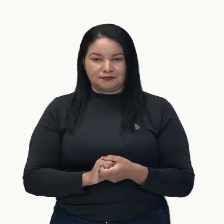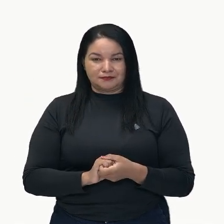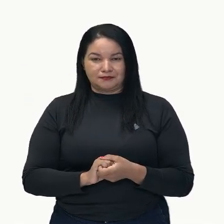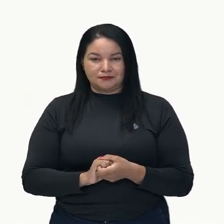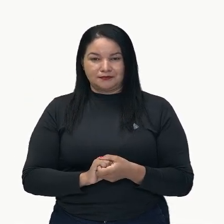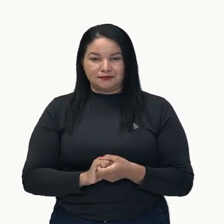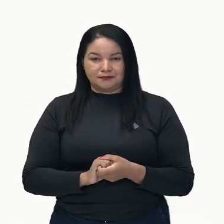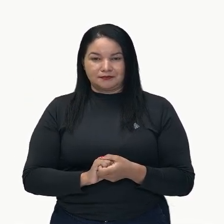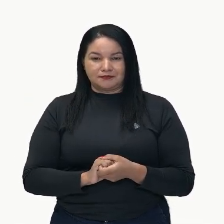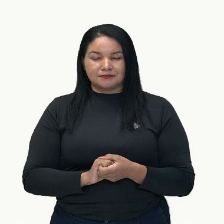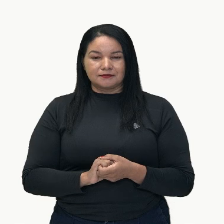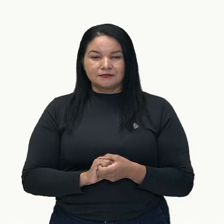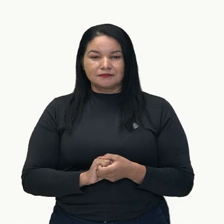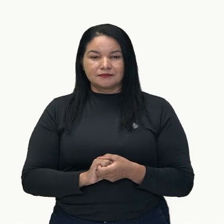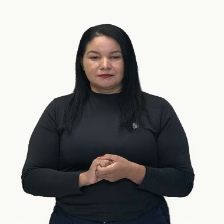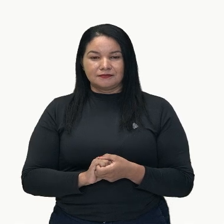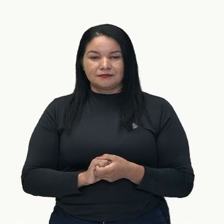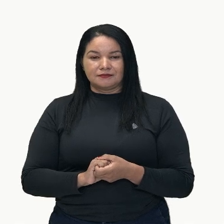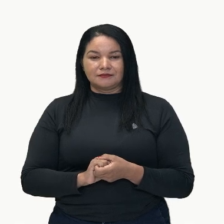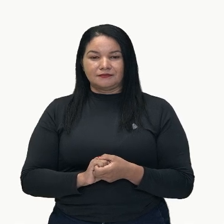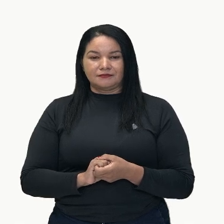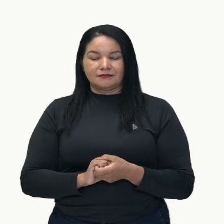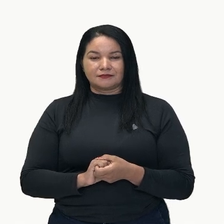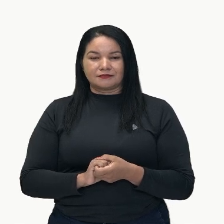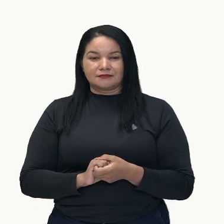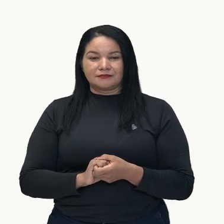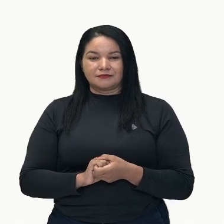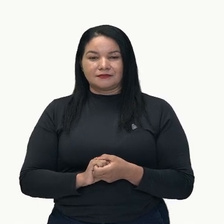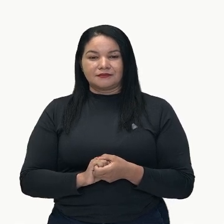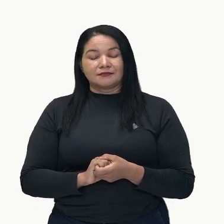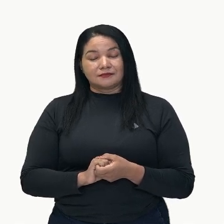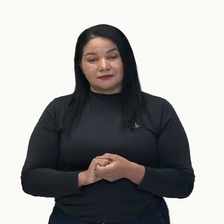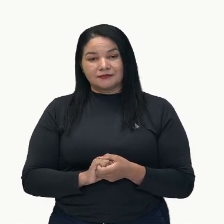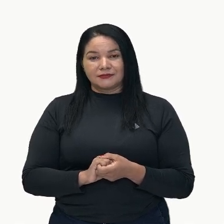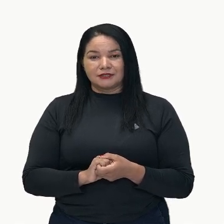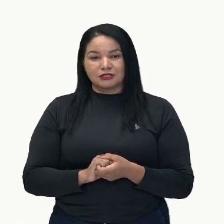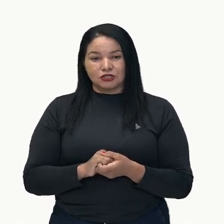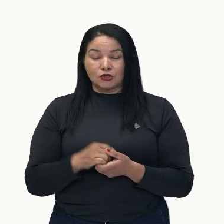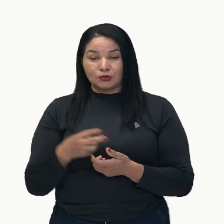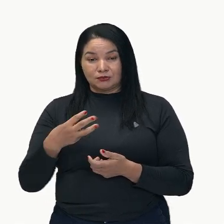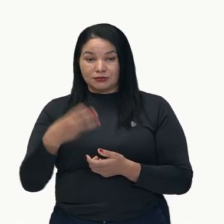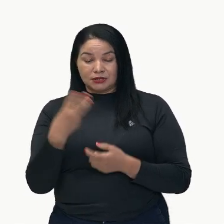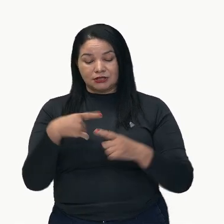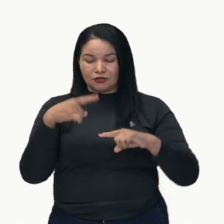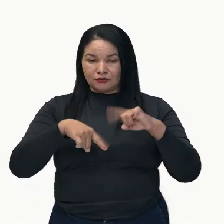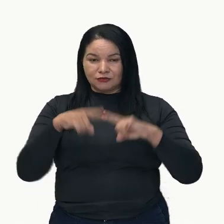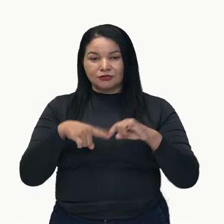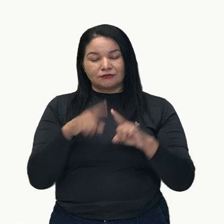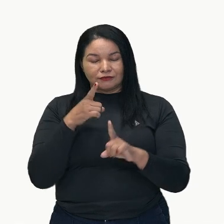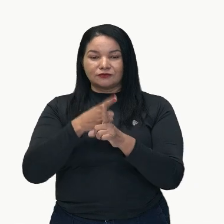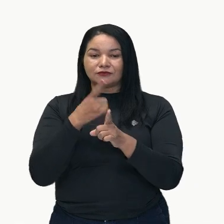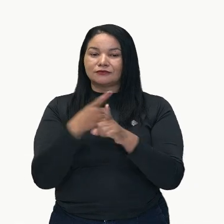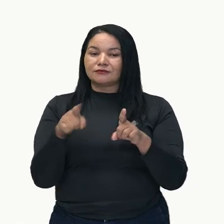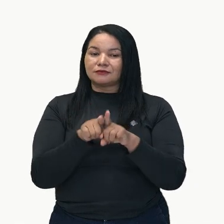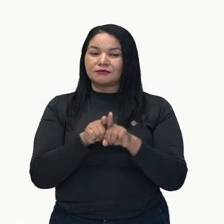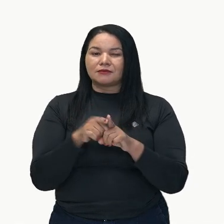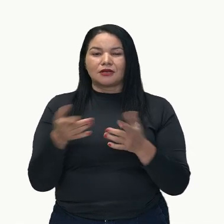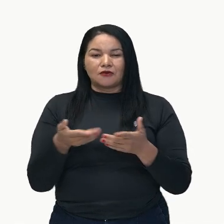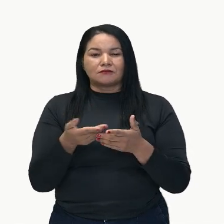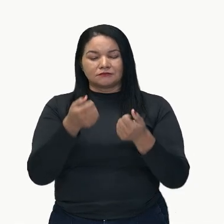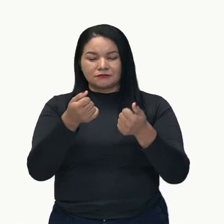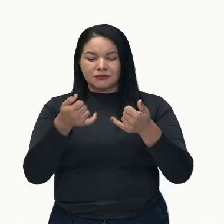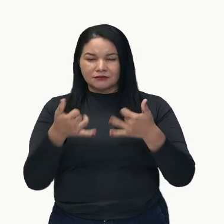la águila dorada una pluma, que la águila le dio con gusto. Entonces, aquí, vimos la historia se